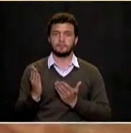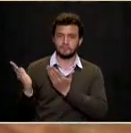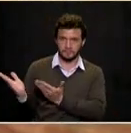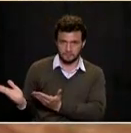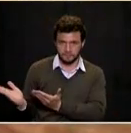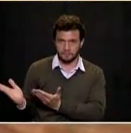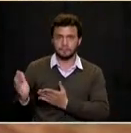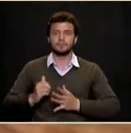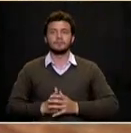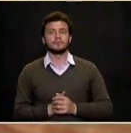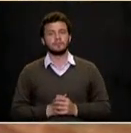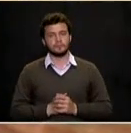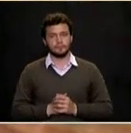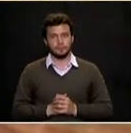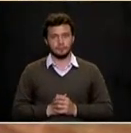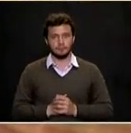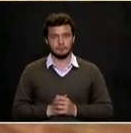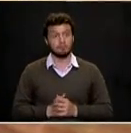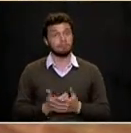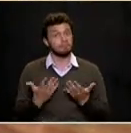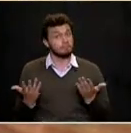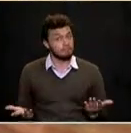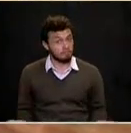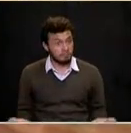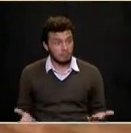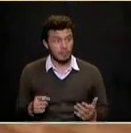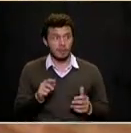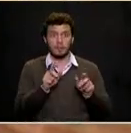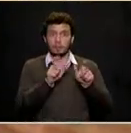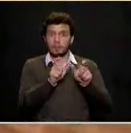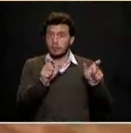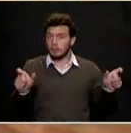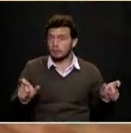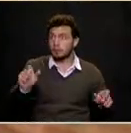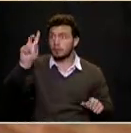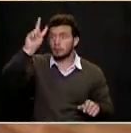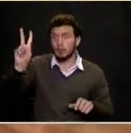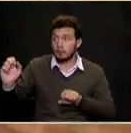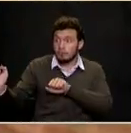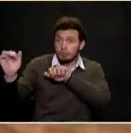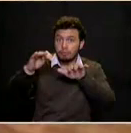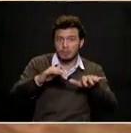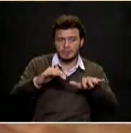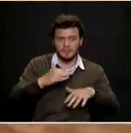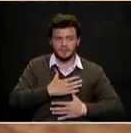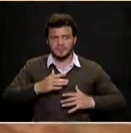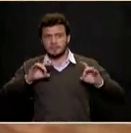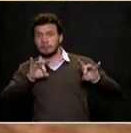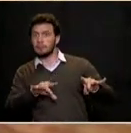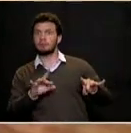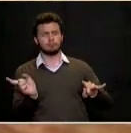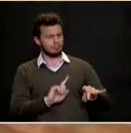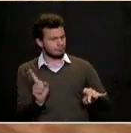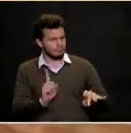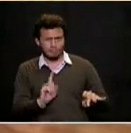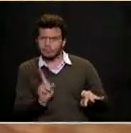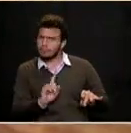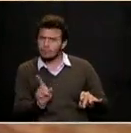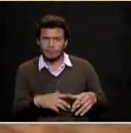sin xenofobia y con toda la generosidad, sobre todo teniendo en cuenta que el pueblo colombiano, nuestro pueblo, también ha sido